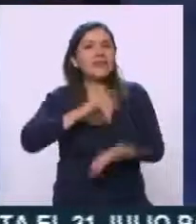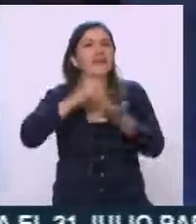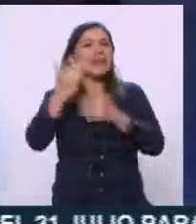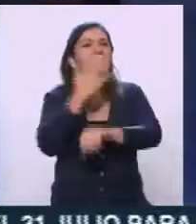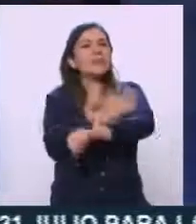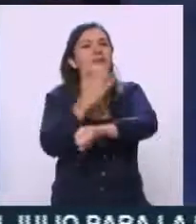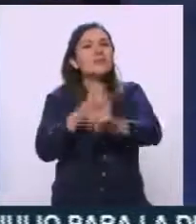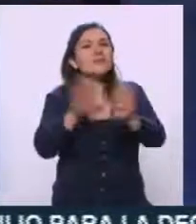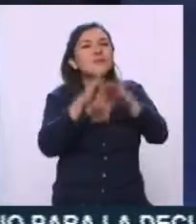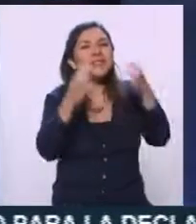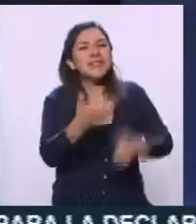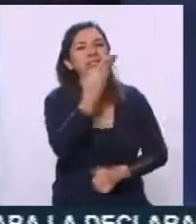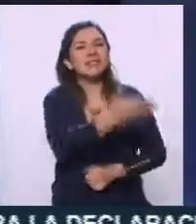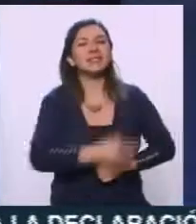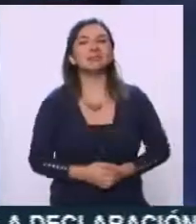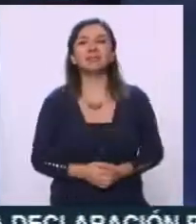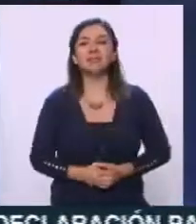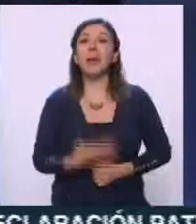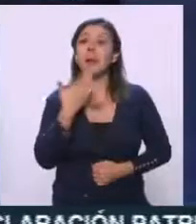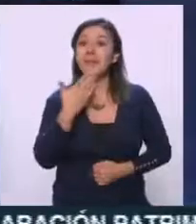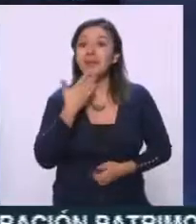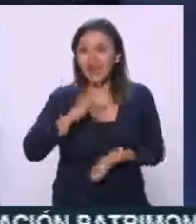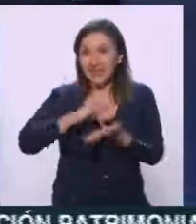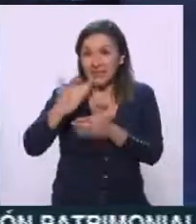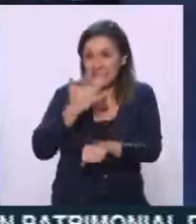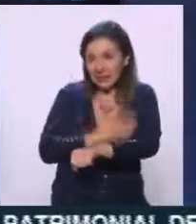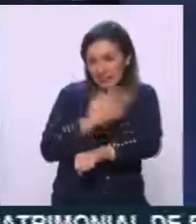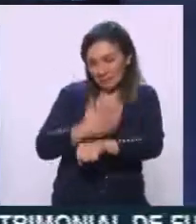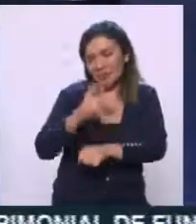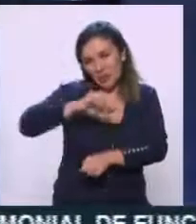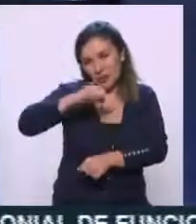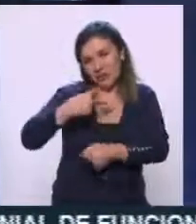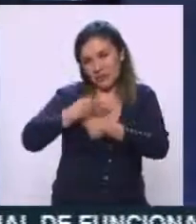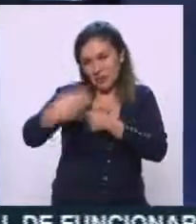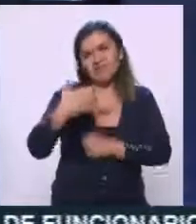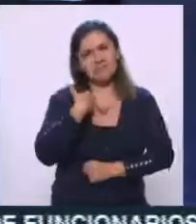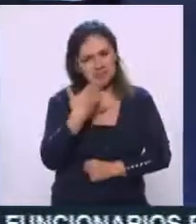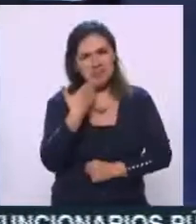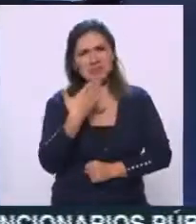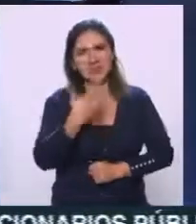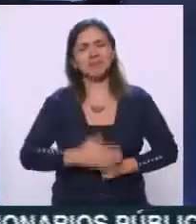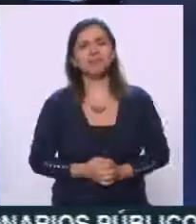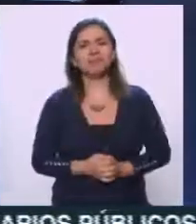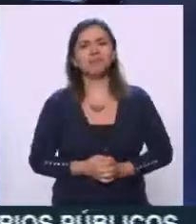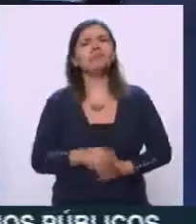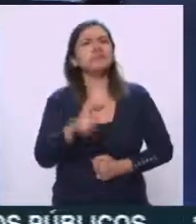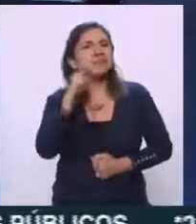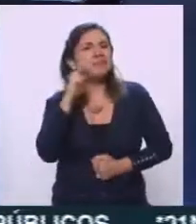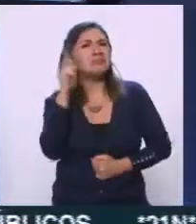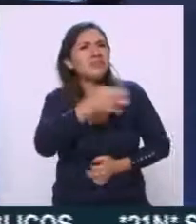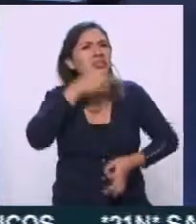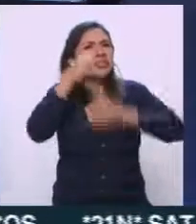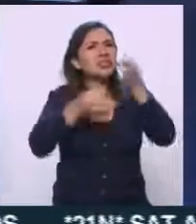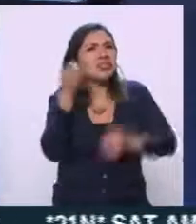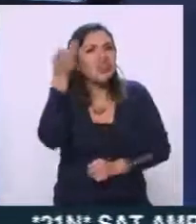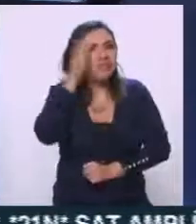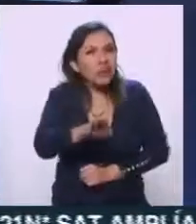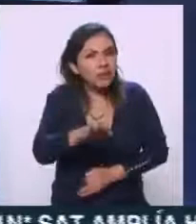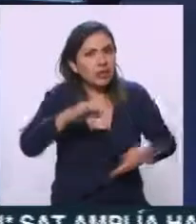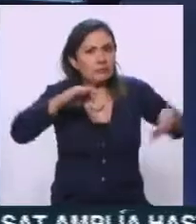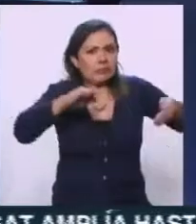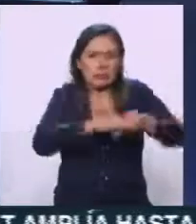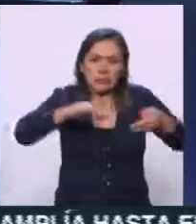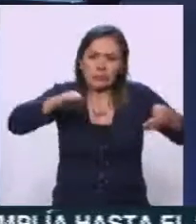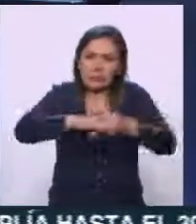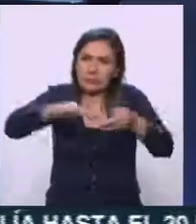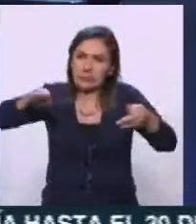por acompañarnos. ¿Cómo te va? Muy bien, gracias por la invitación. Bastante bien. Oye, pues ¿cómo ves? Las fake news, el pan nuestro